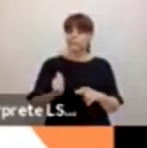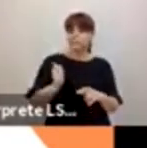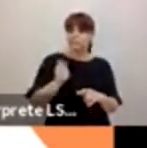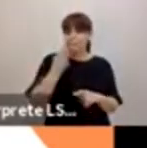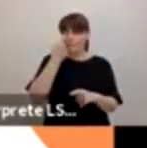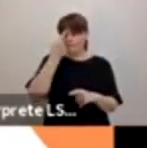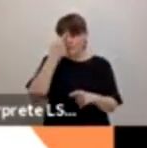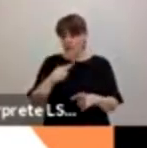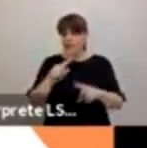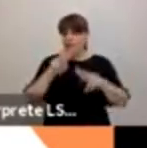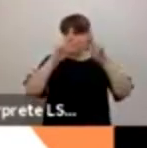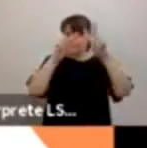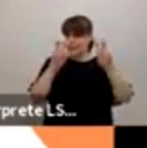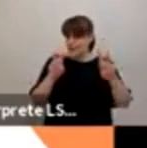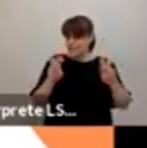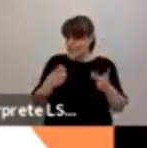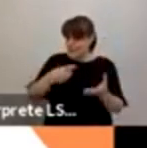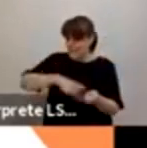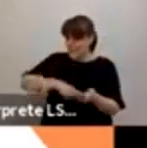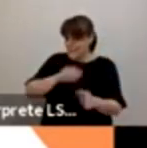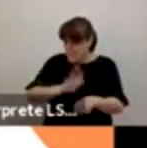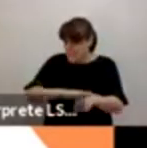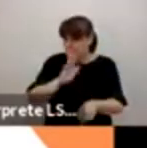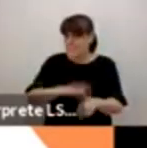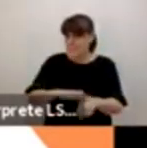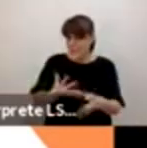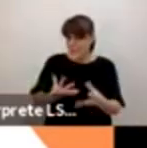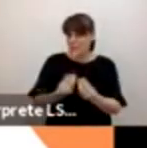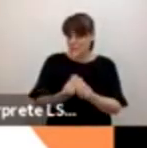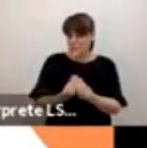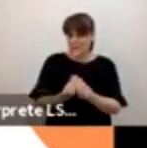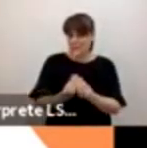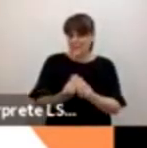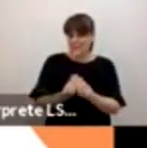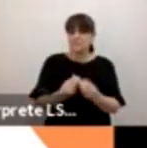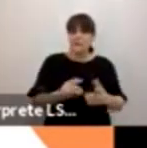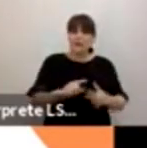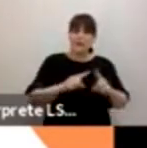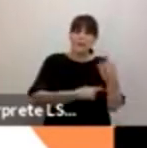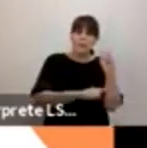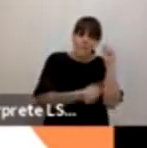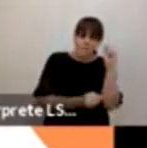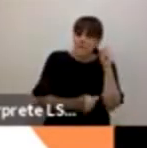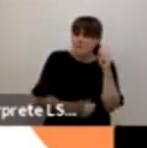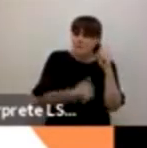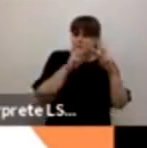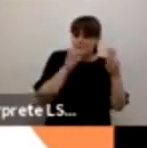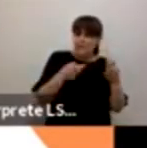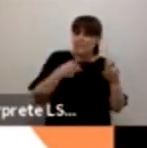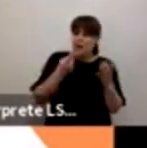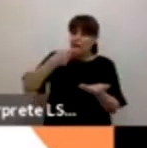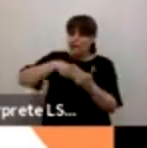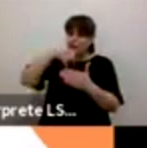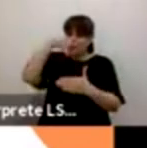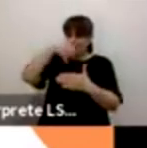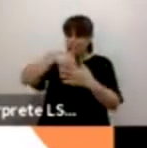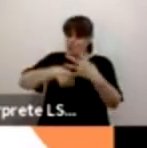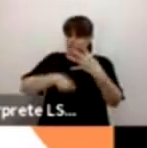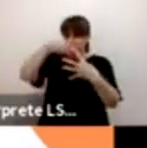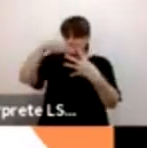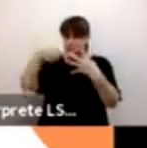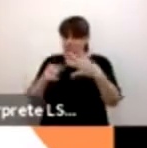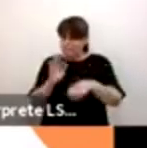que ayudan de una manera consciente o inconsciente a desmantelar todas estas patrones nocivos de